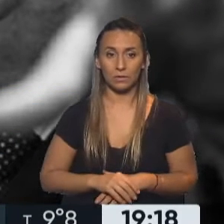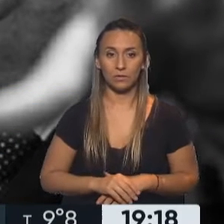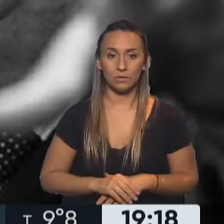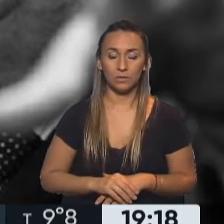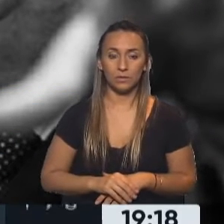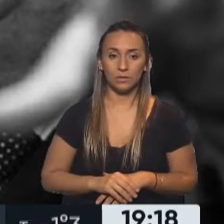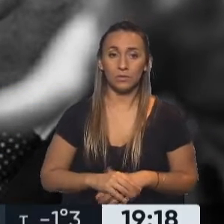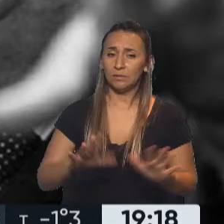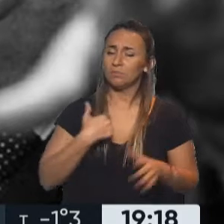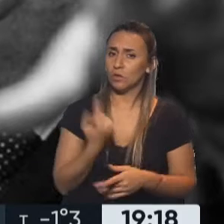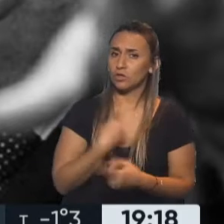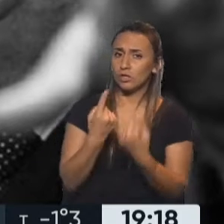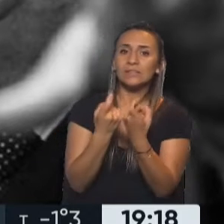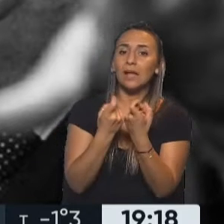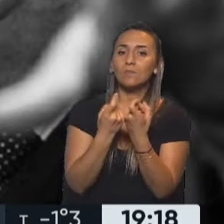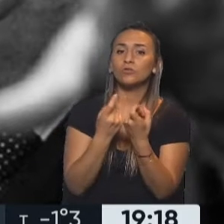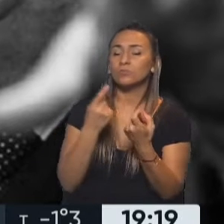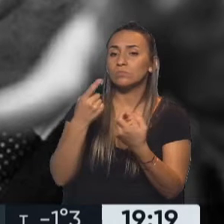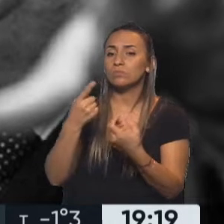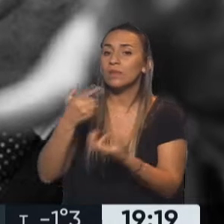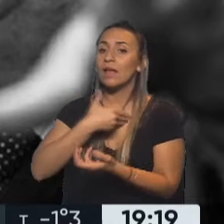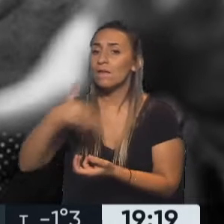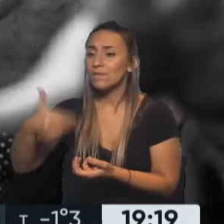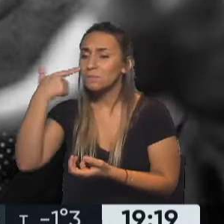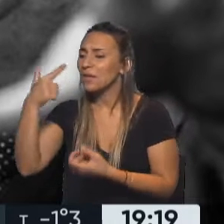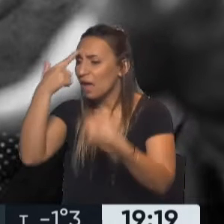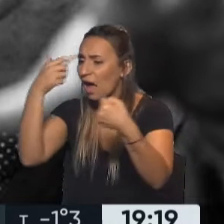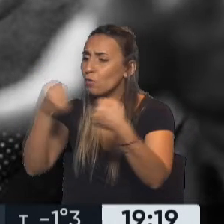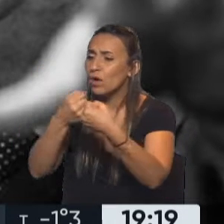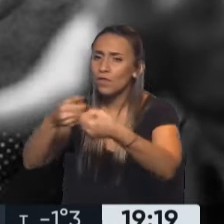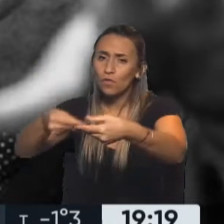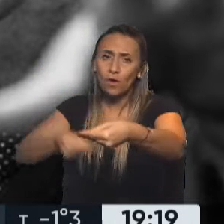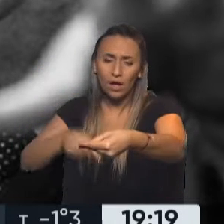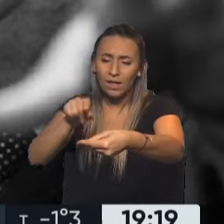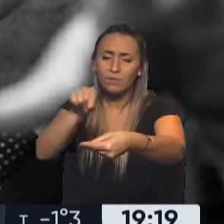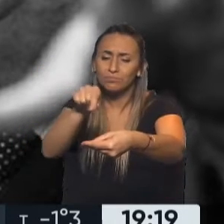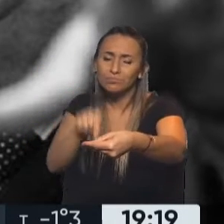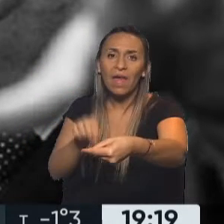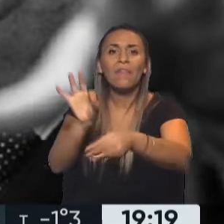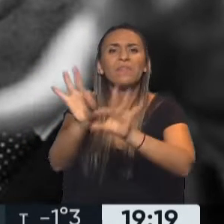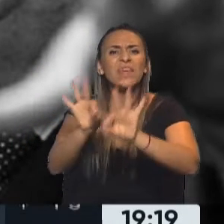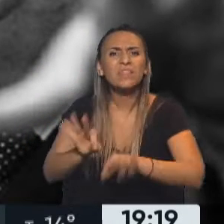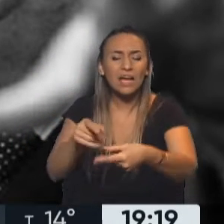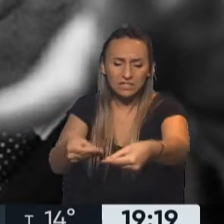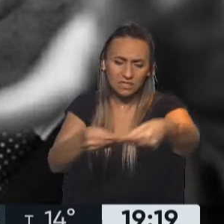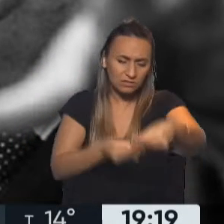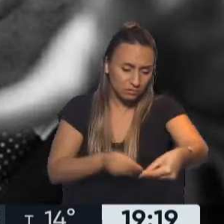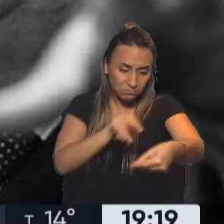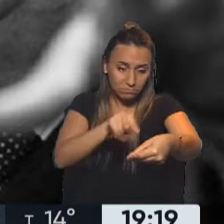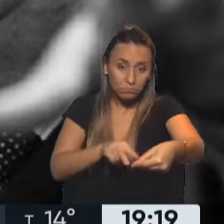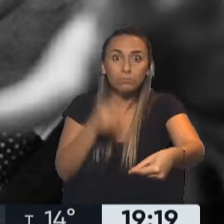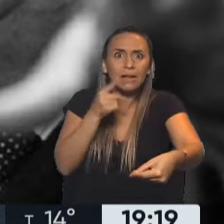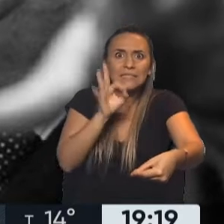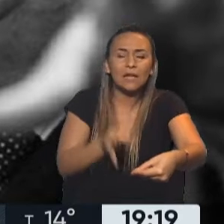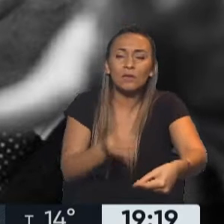textura, dice, necesitamos el detalle del acuerdo con el FMI para saber en qué compromiso vamos a meter al país.